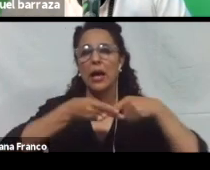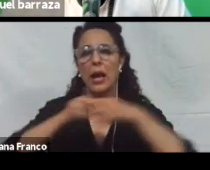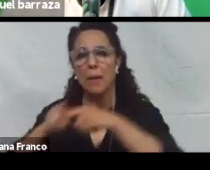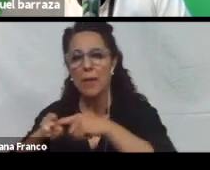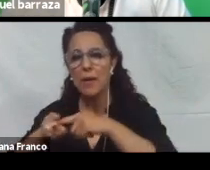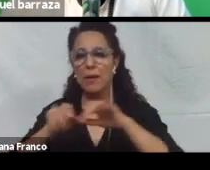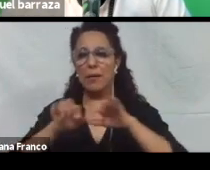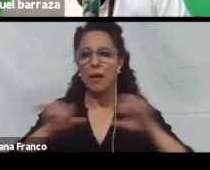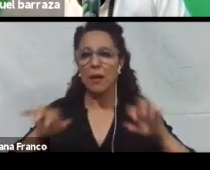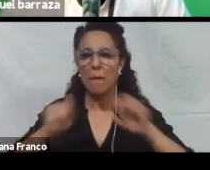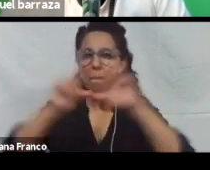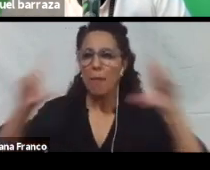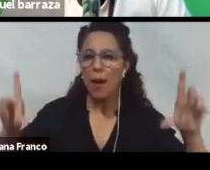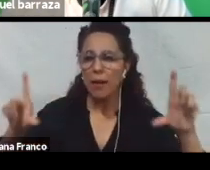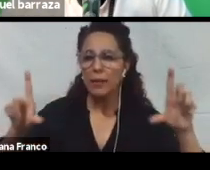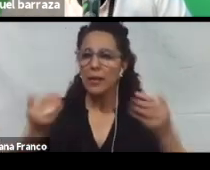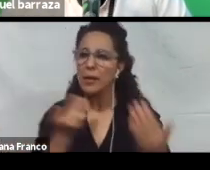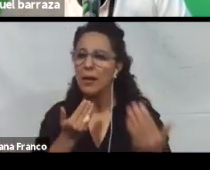Cuáles son los atajos de teclado.